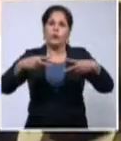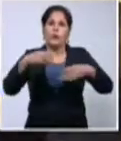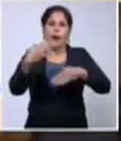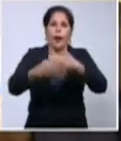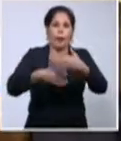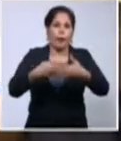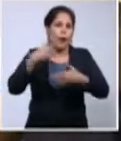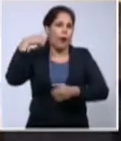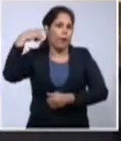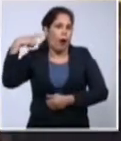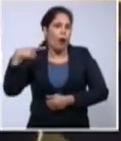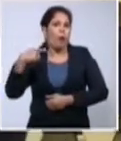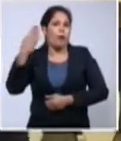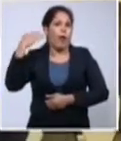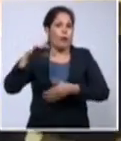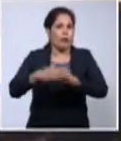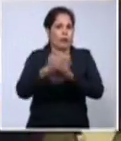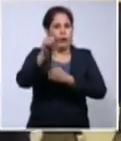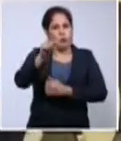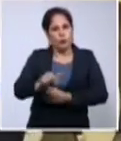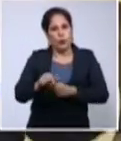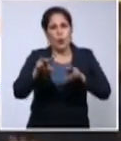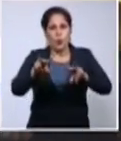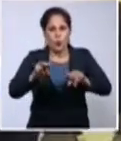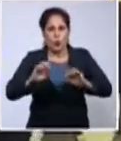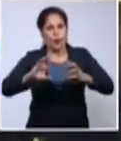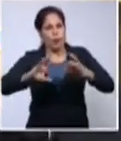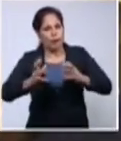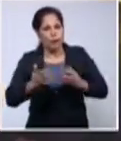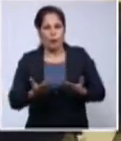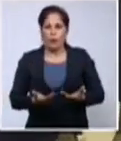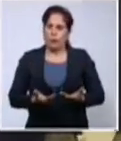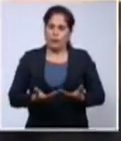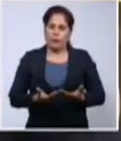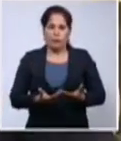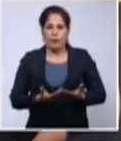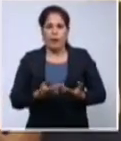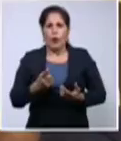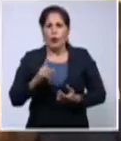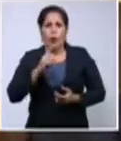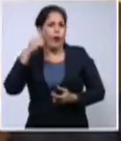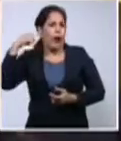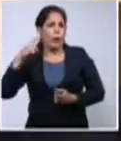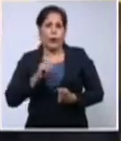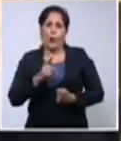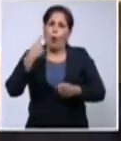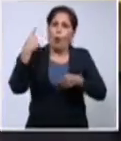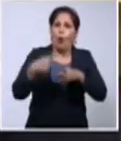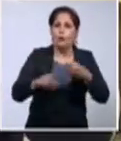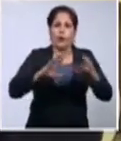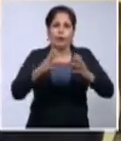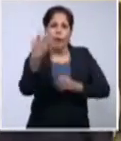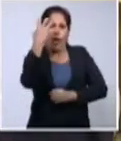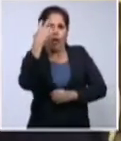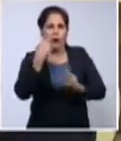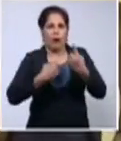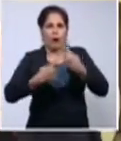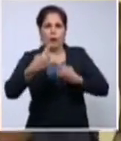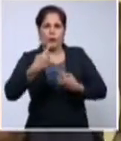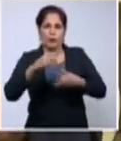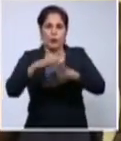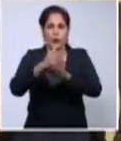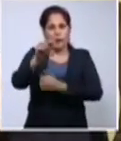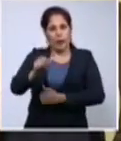colación una nueva forma física, tecnológica, para escribir